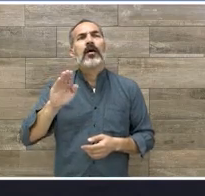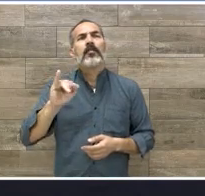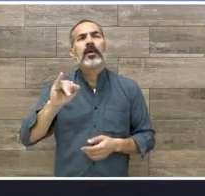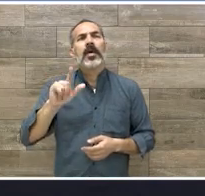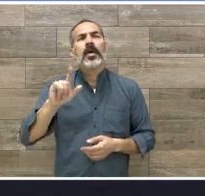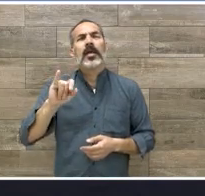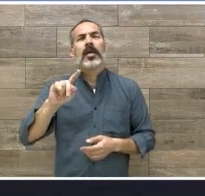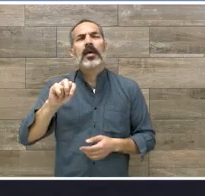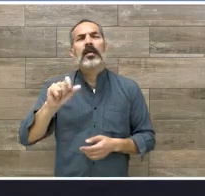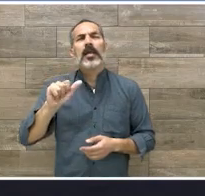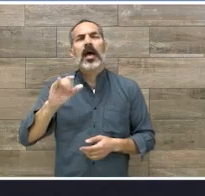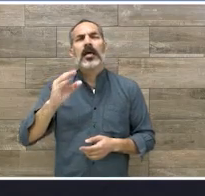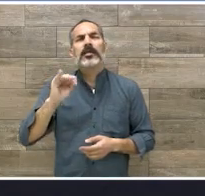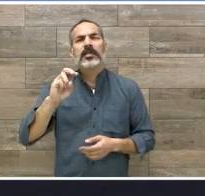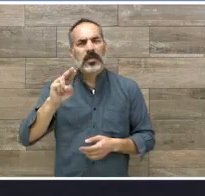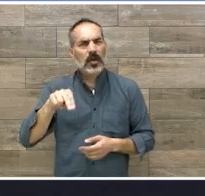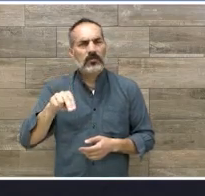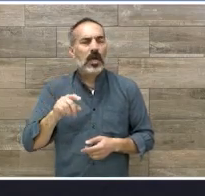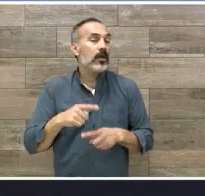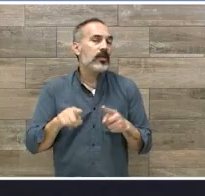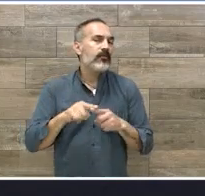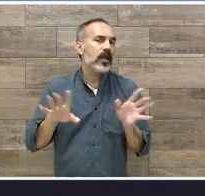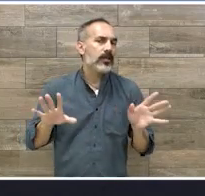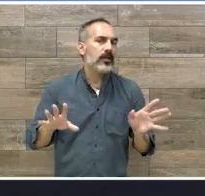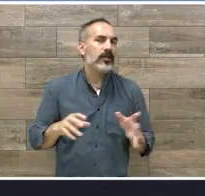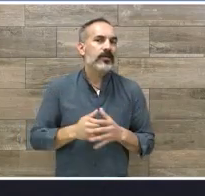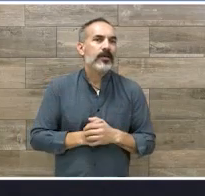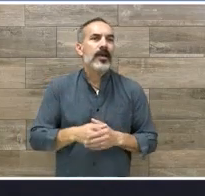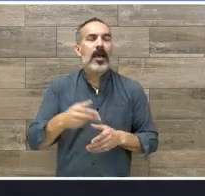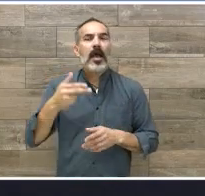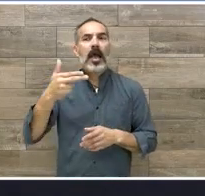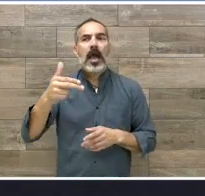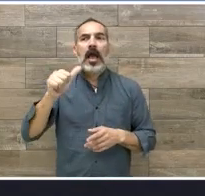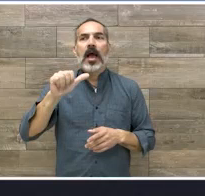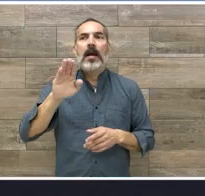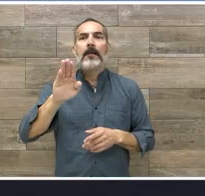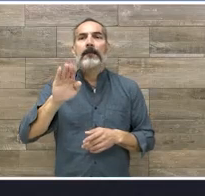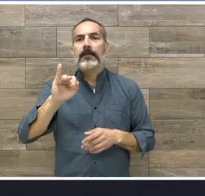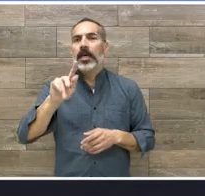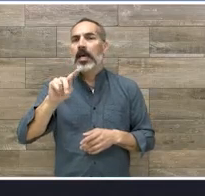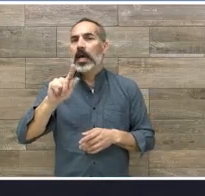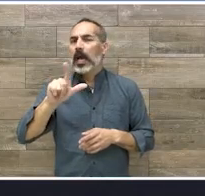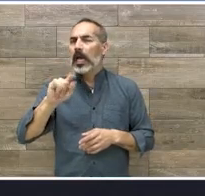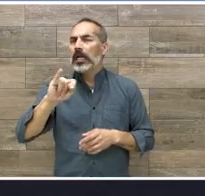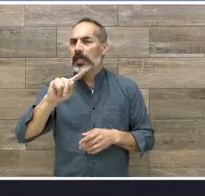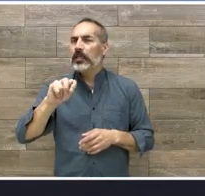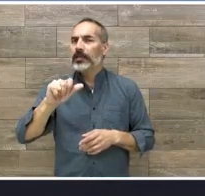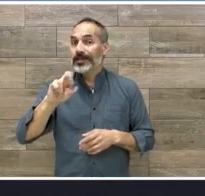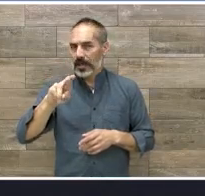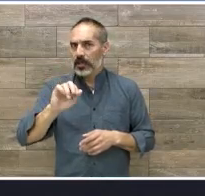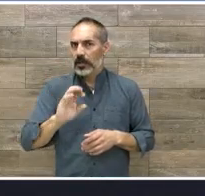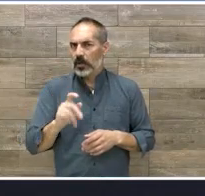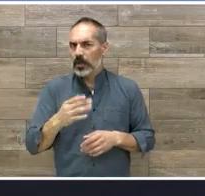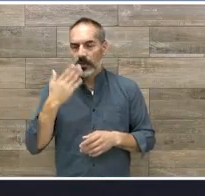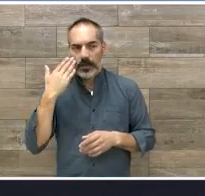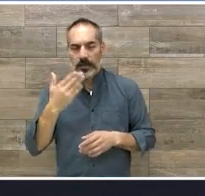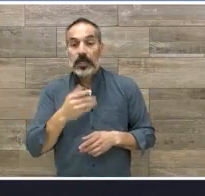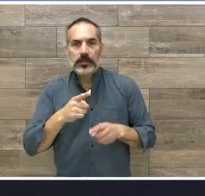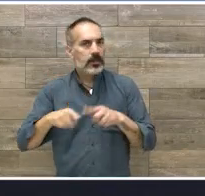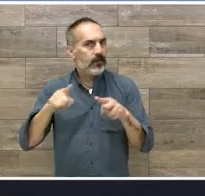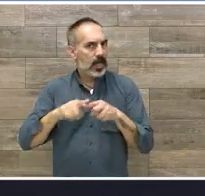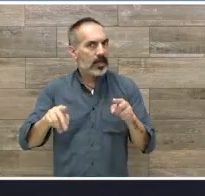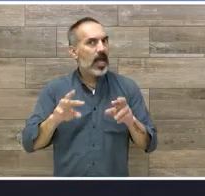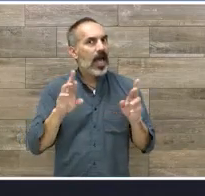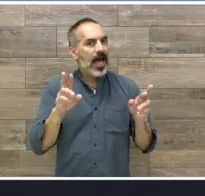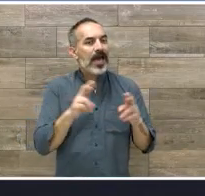de ustedes, de SEMUCH, con la doctora, si mal no recuerdo, era